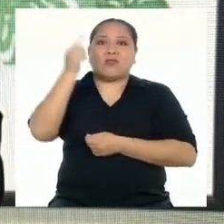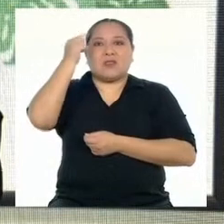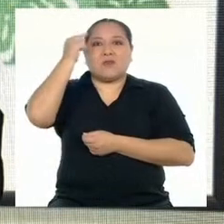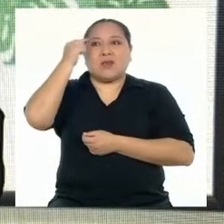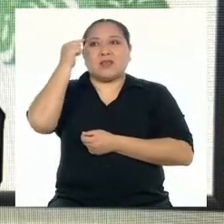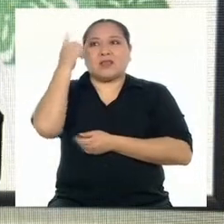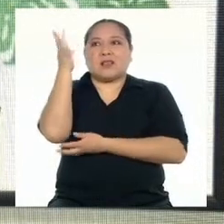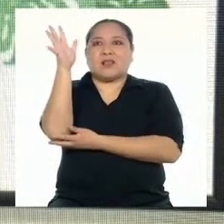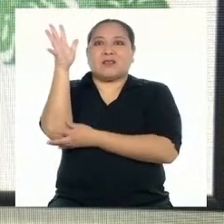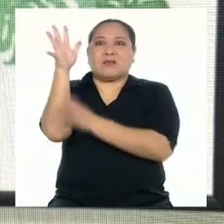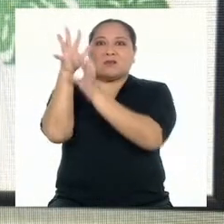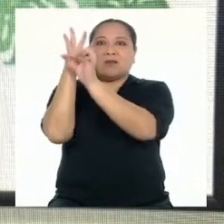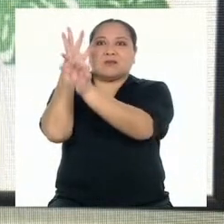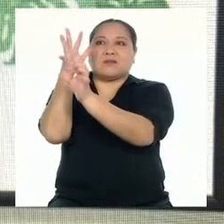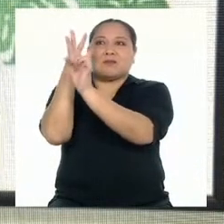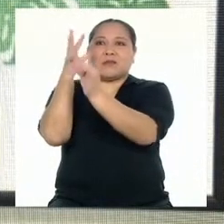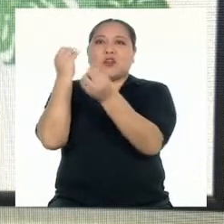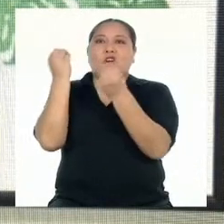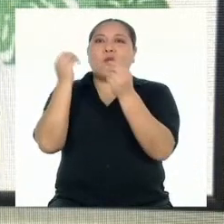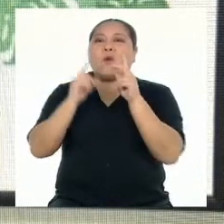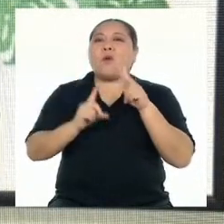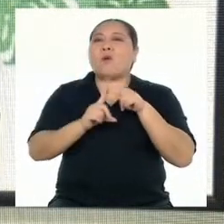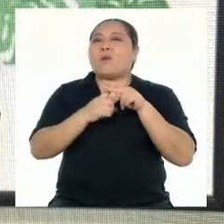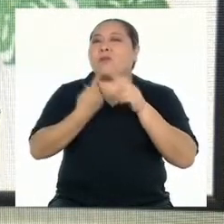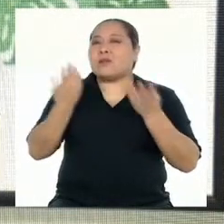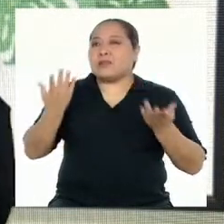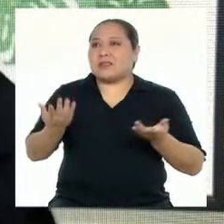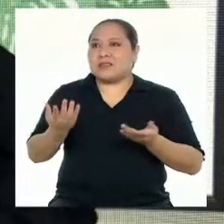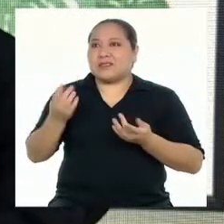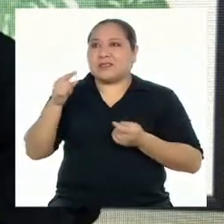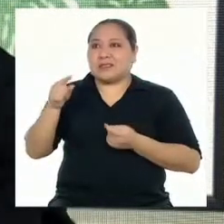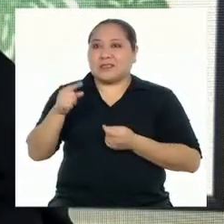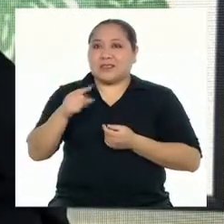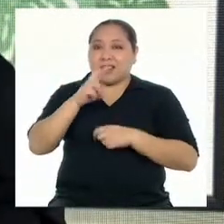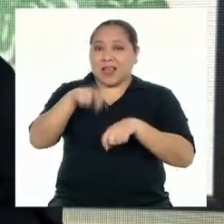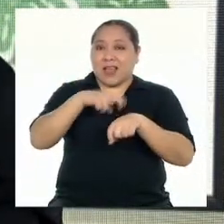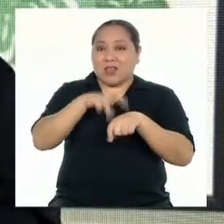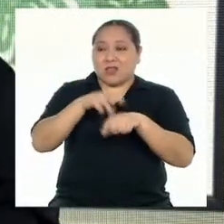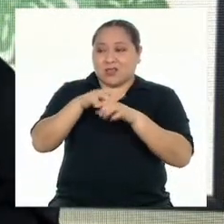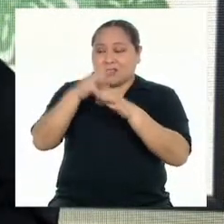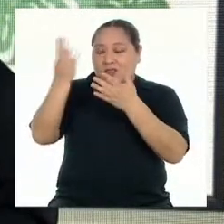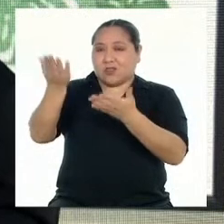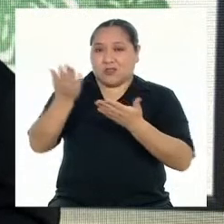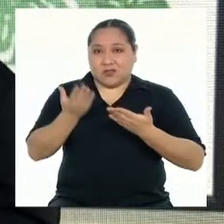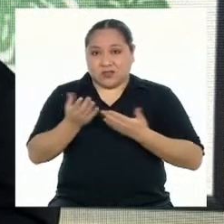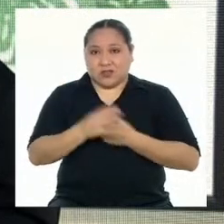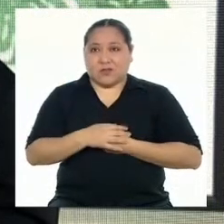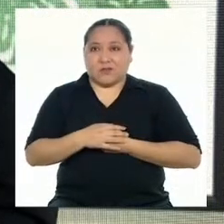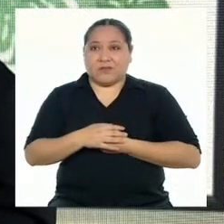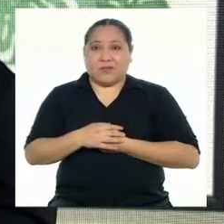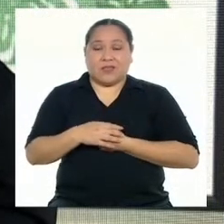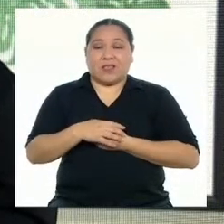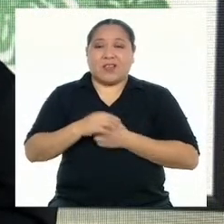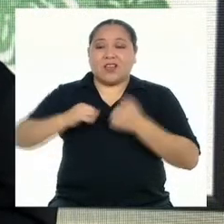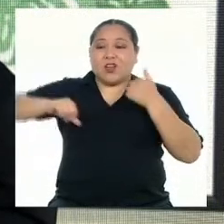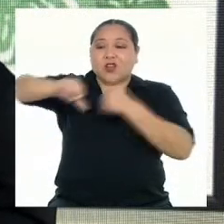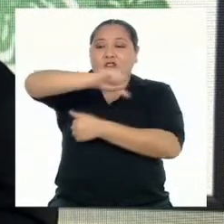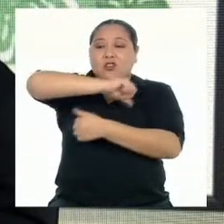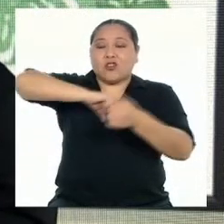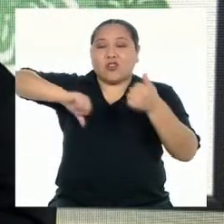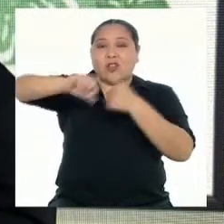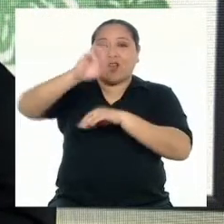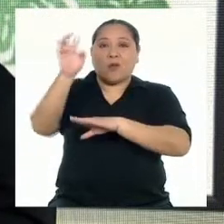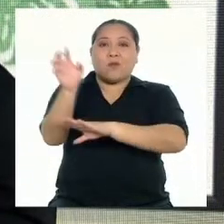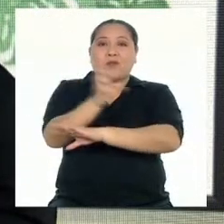que en realidad el origen de esas hojas de papel se basan en lo que la naturaleza nos brindó. De tal manera que estamos rodeados de poesía. ¿Cómo